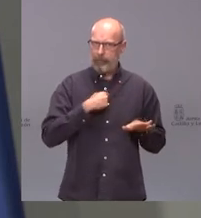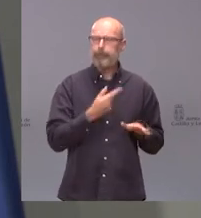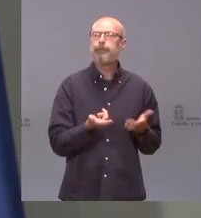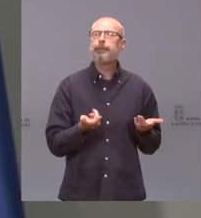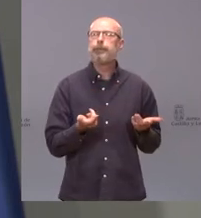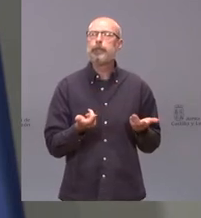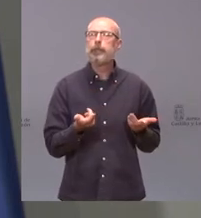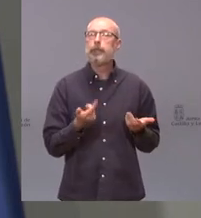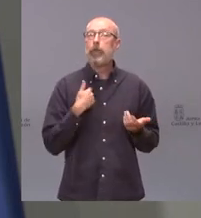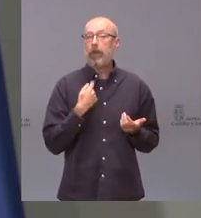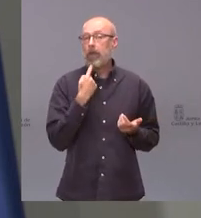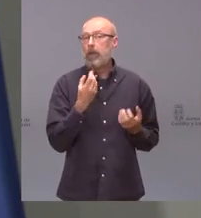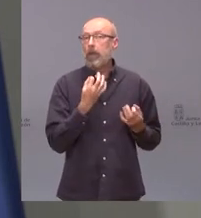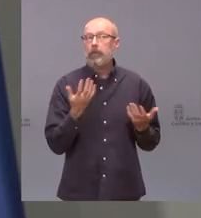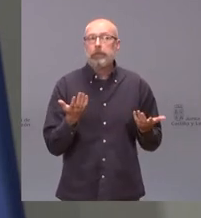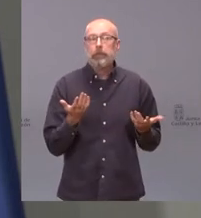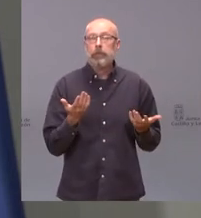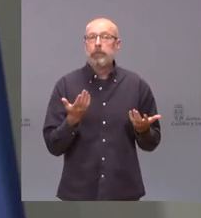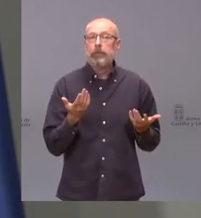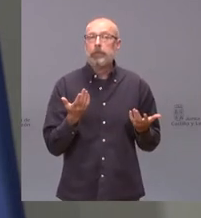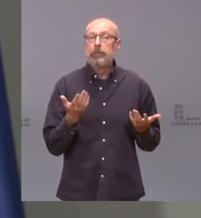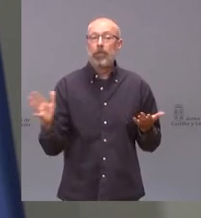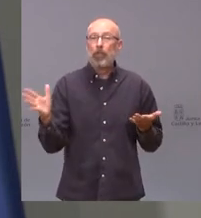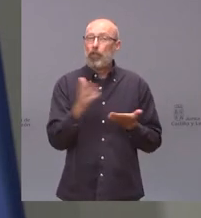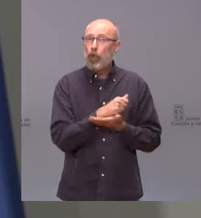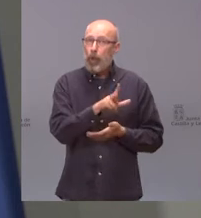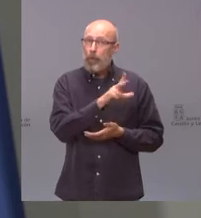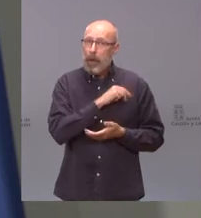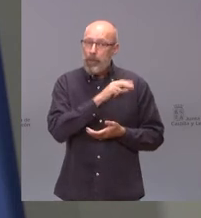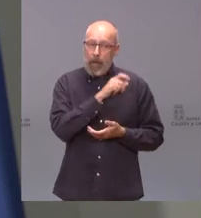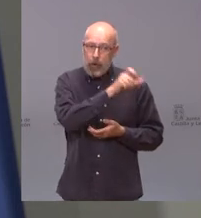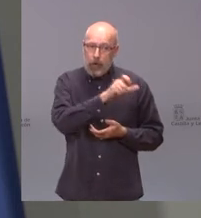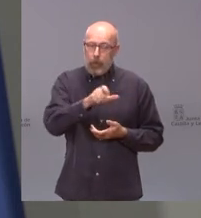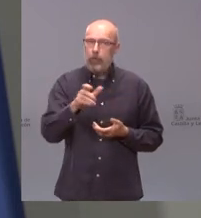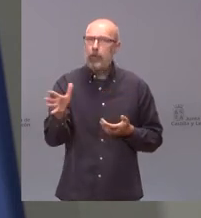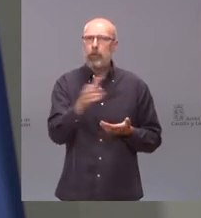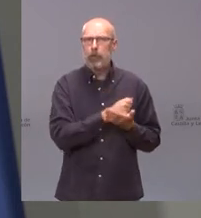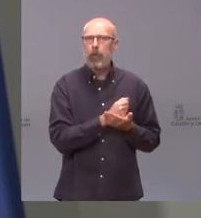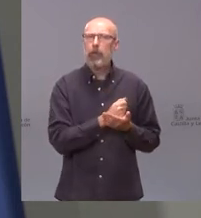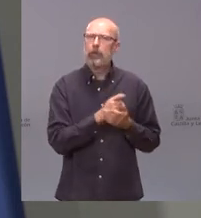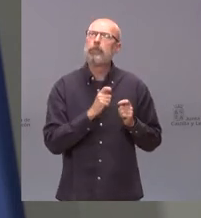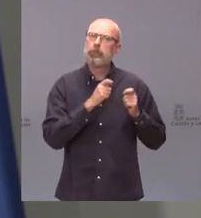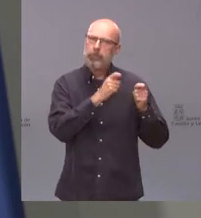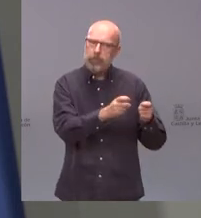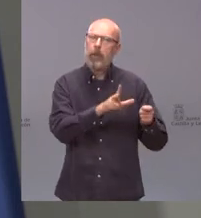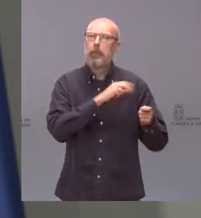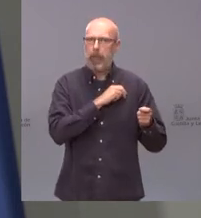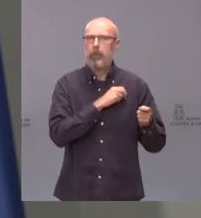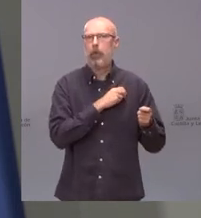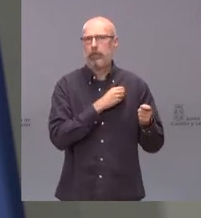y yo lo que tengo que decir es que todos los premiados son merecedores de ese premio. Yo no sé